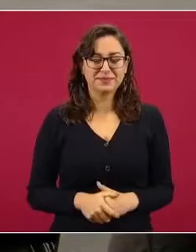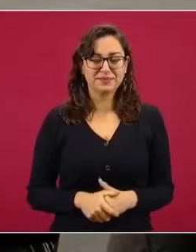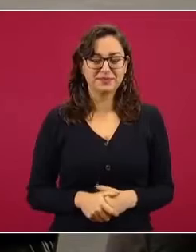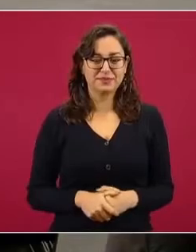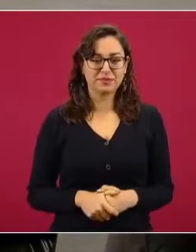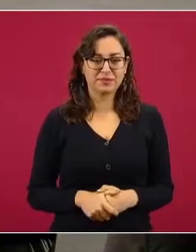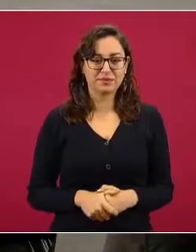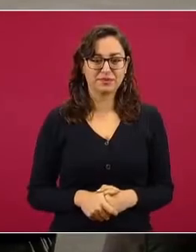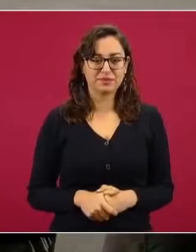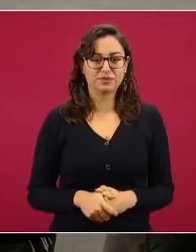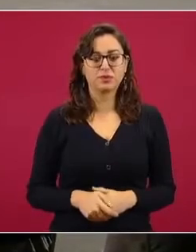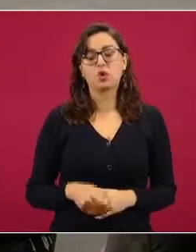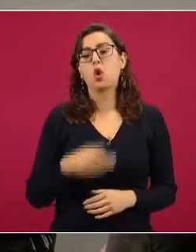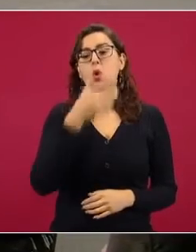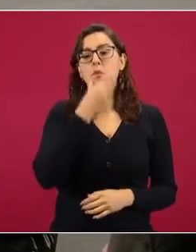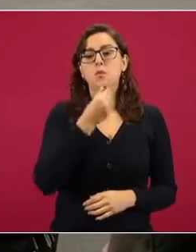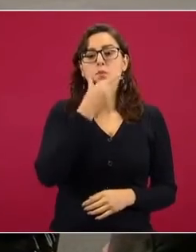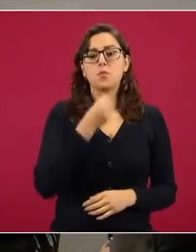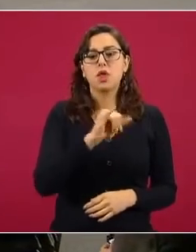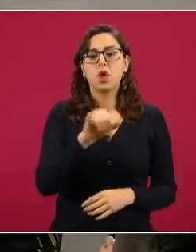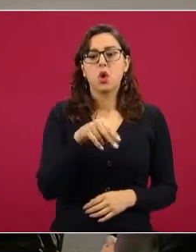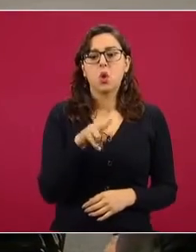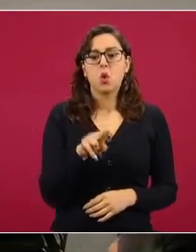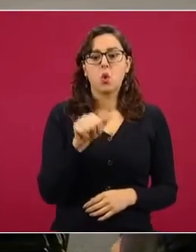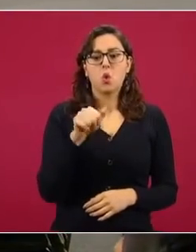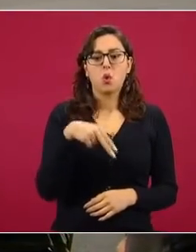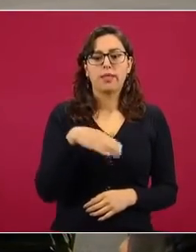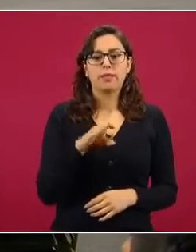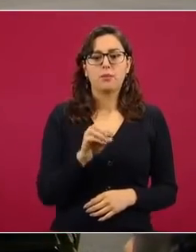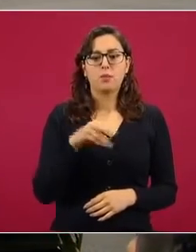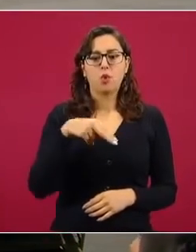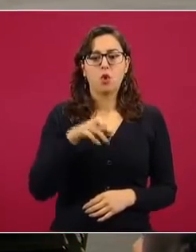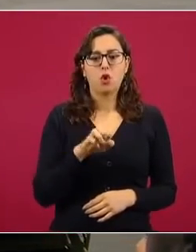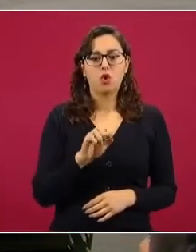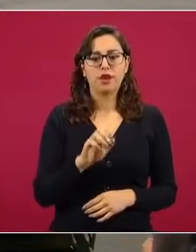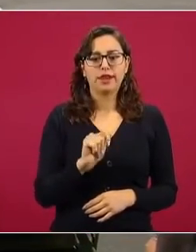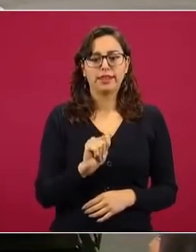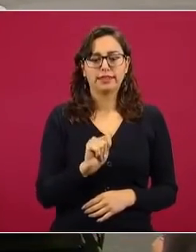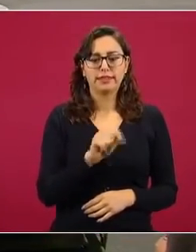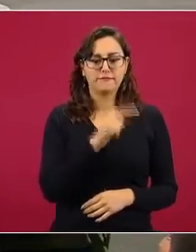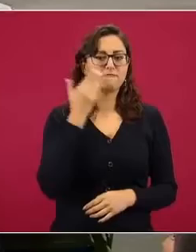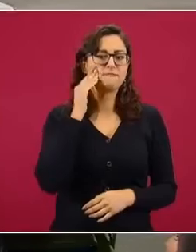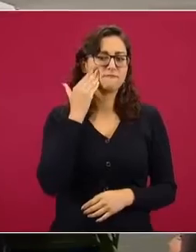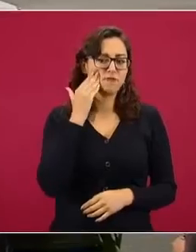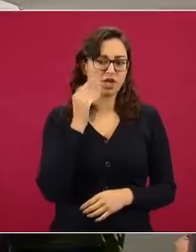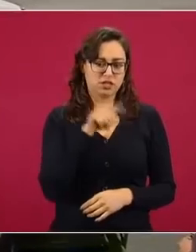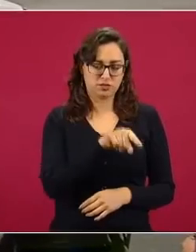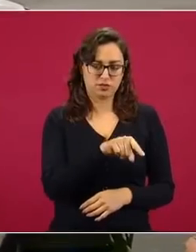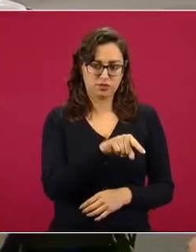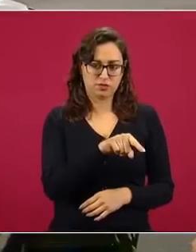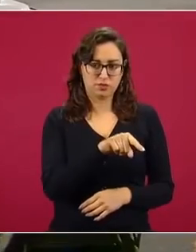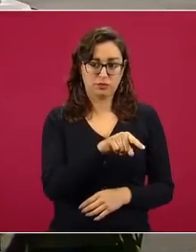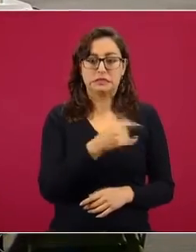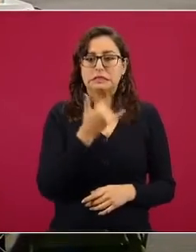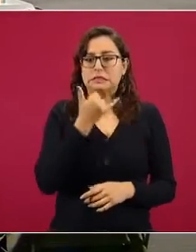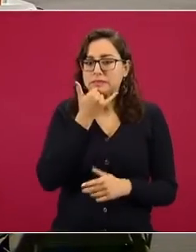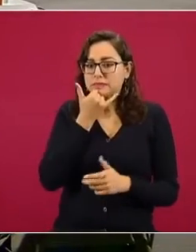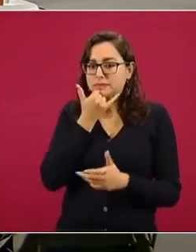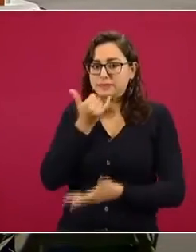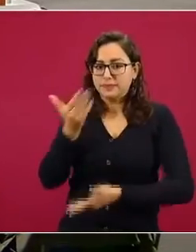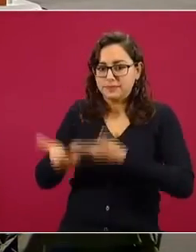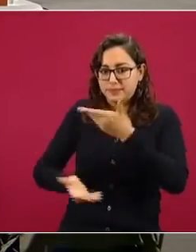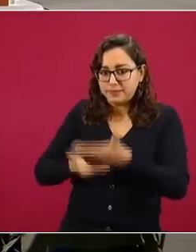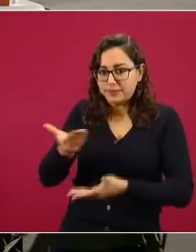es Juan C. Bonet en su página de Facebook ah pero le ofrecemos disculpas